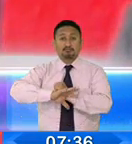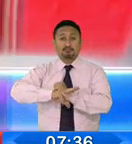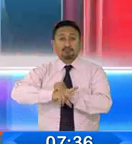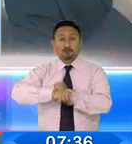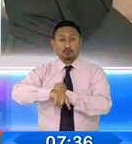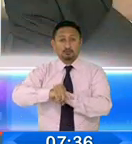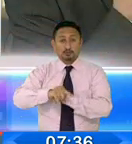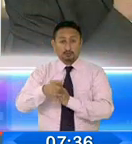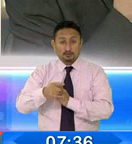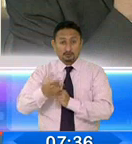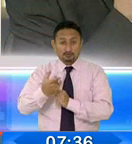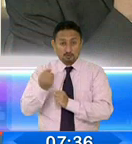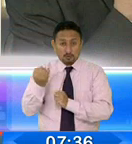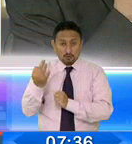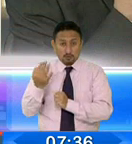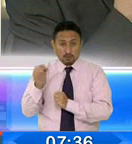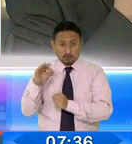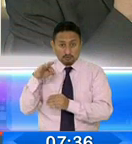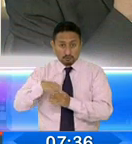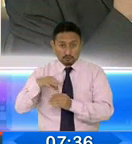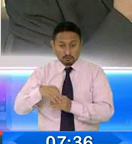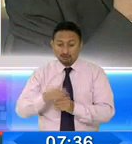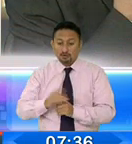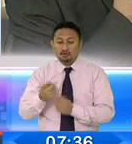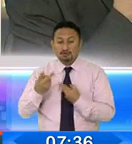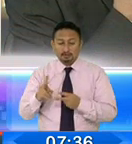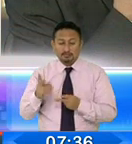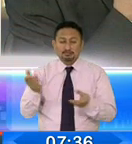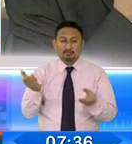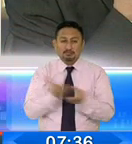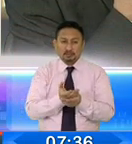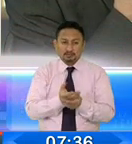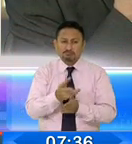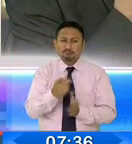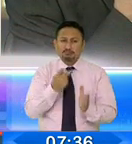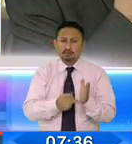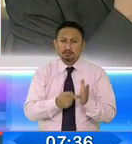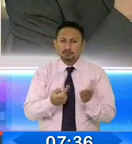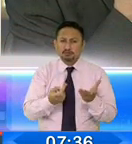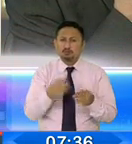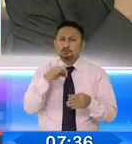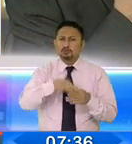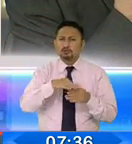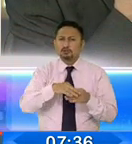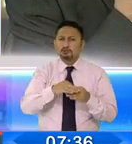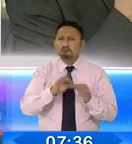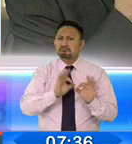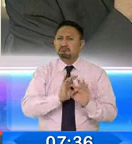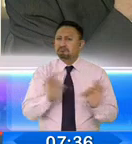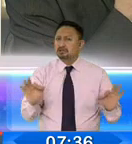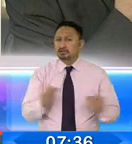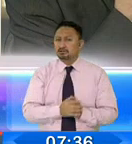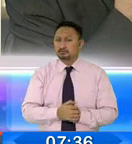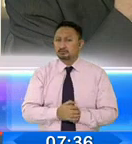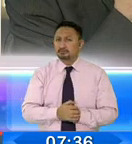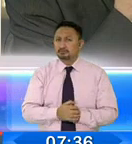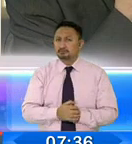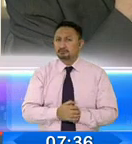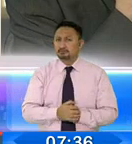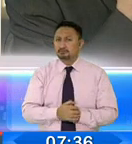conteo, sino también son en las urnas. Porque ¿qué pasaron con los votos en blanco? ¿Qué pasaron con las